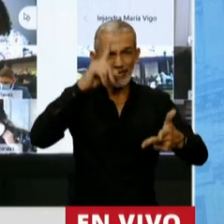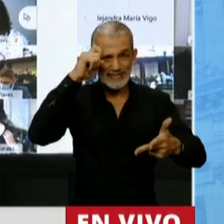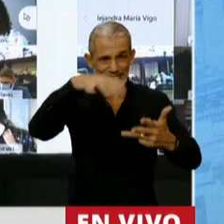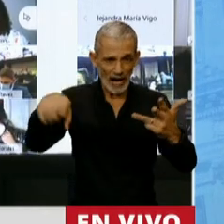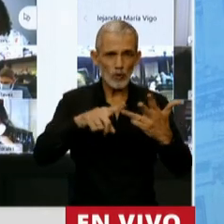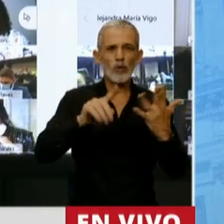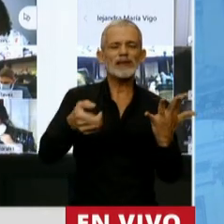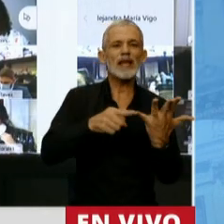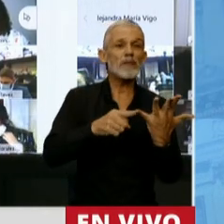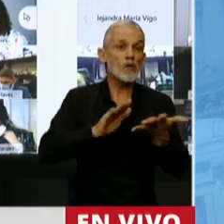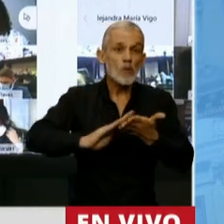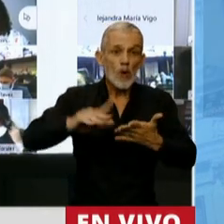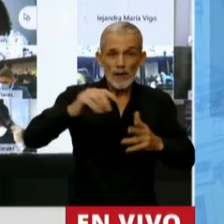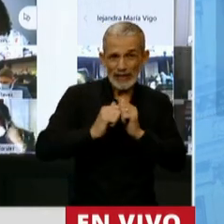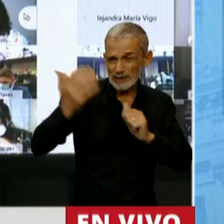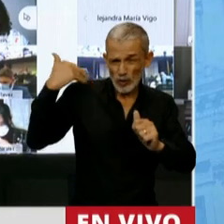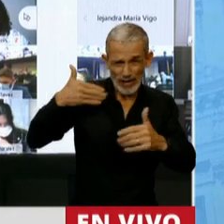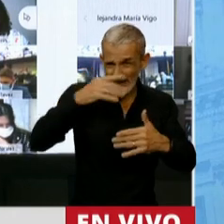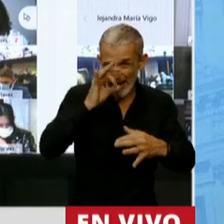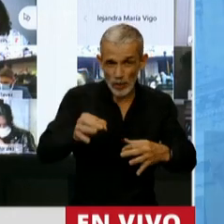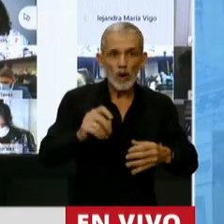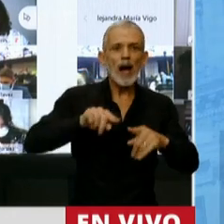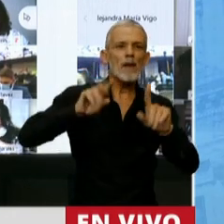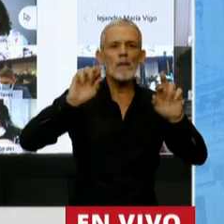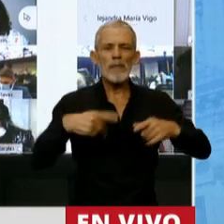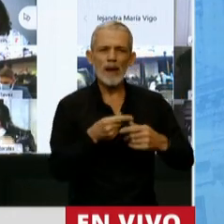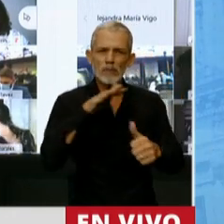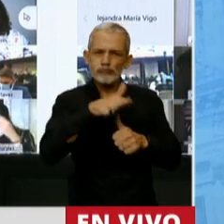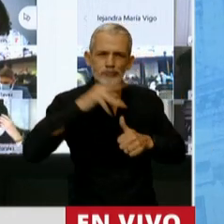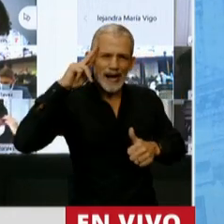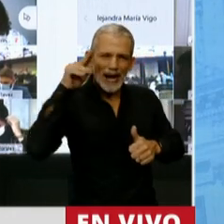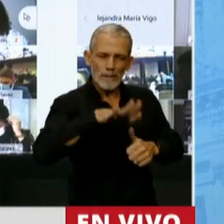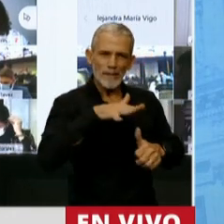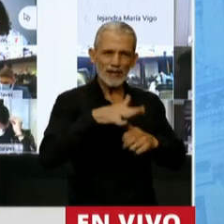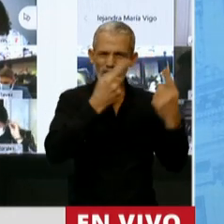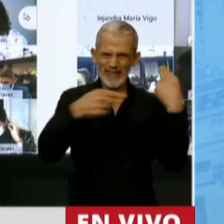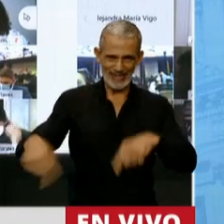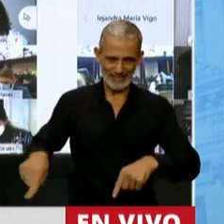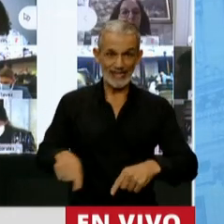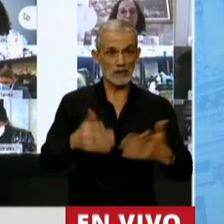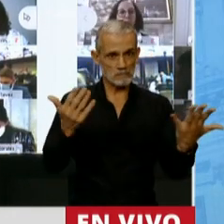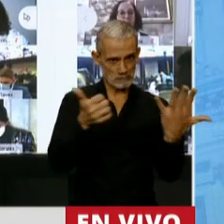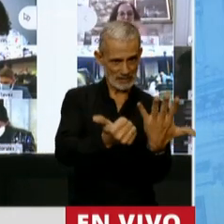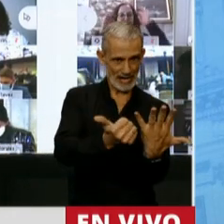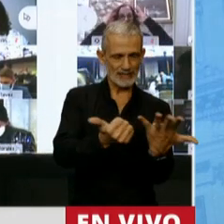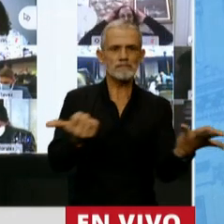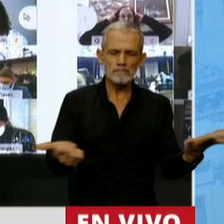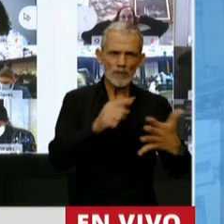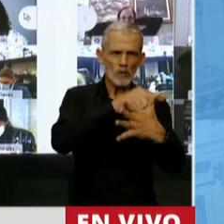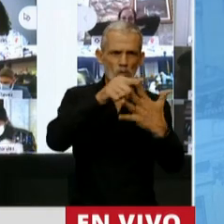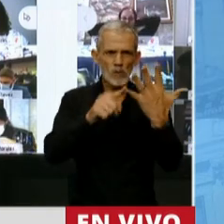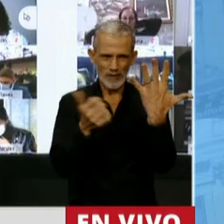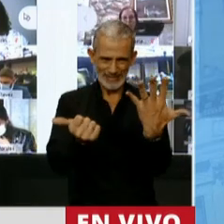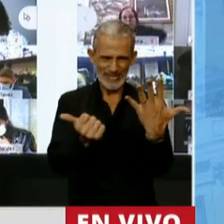y de manera inédita en nuestra historia a las políticas de género y diversidad. Rápidamente quisiera repasar esos seis